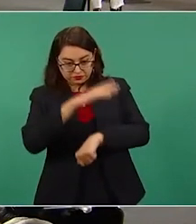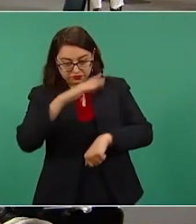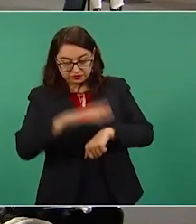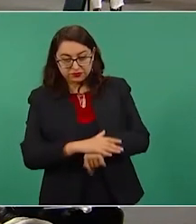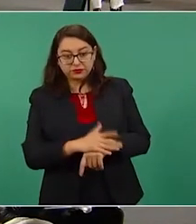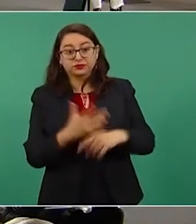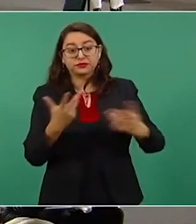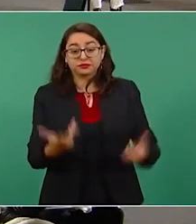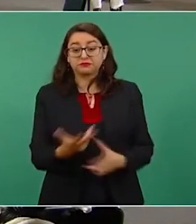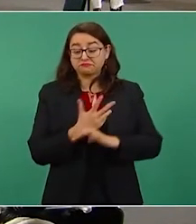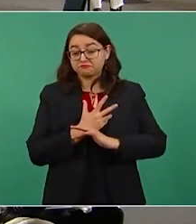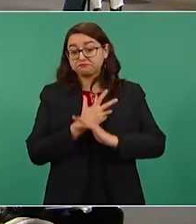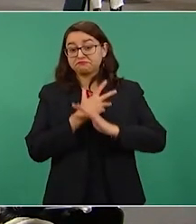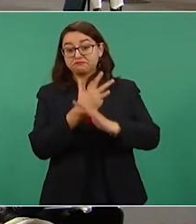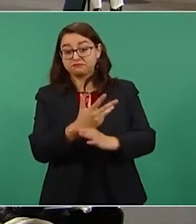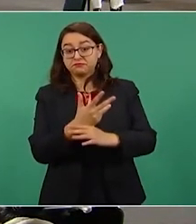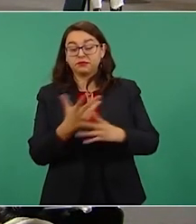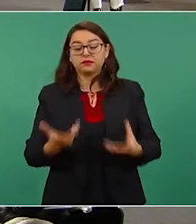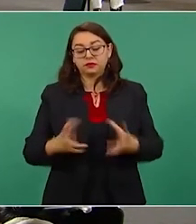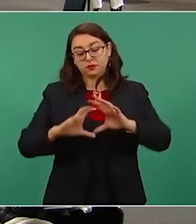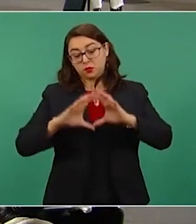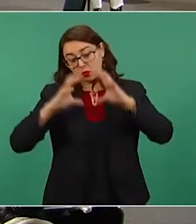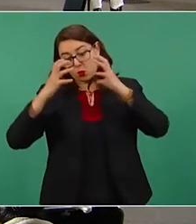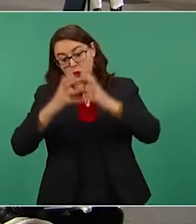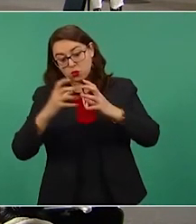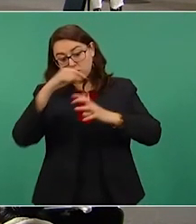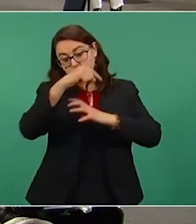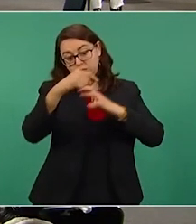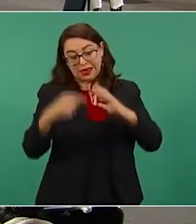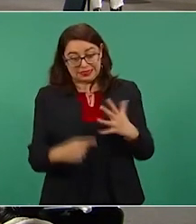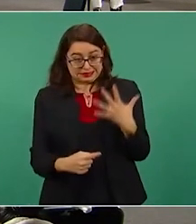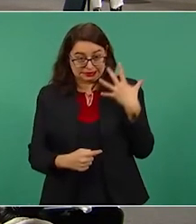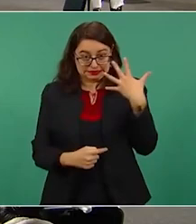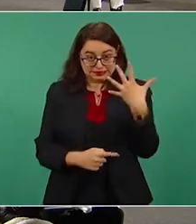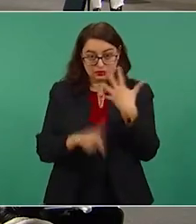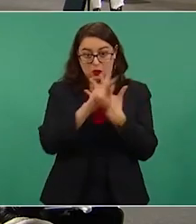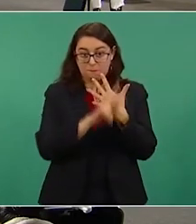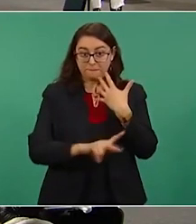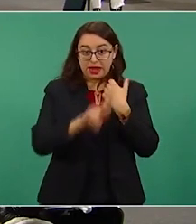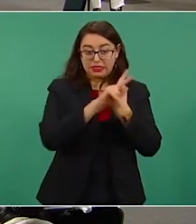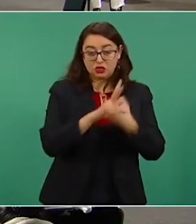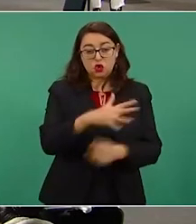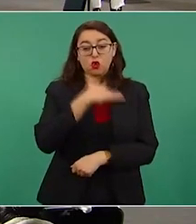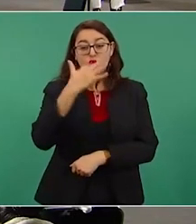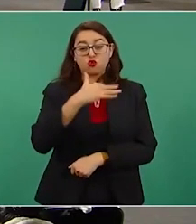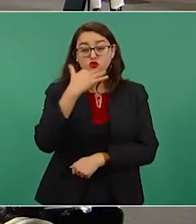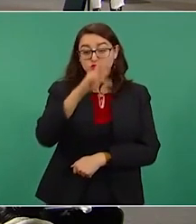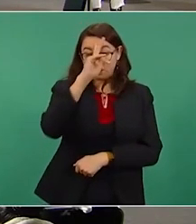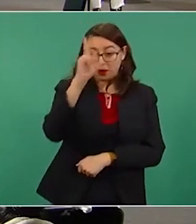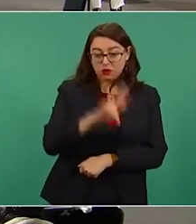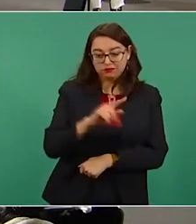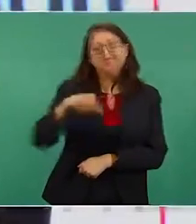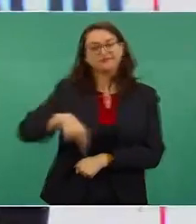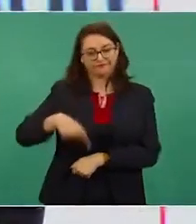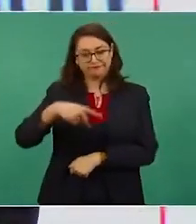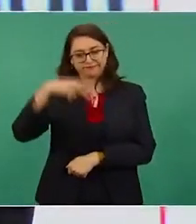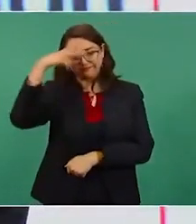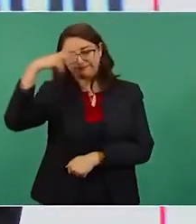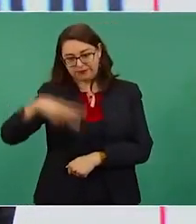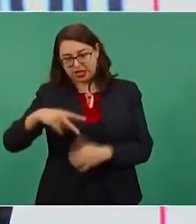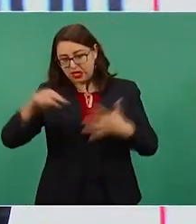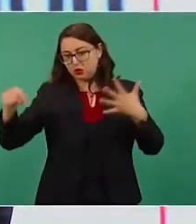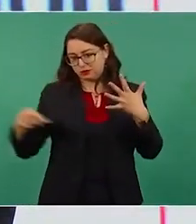nuestro país aparece entre los cinco países más corruptos del mundo, detrás de Uganda, Camerún,